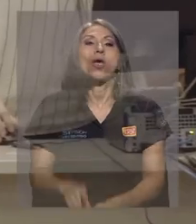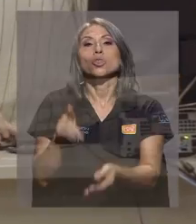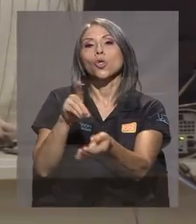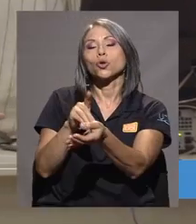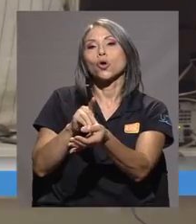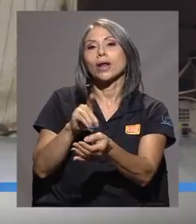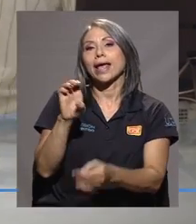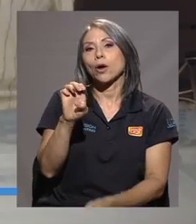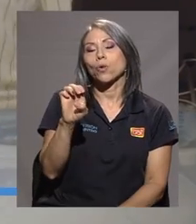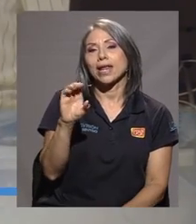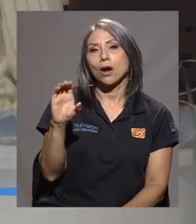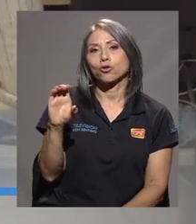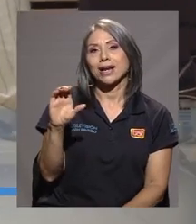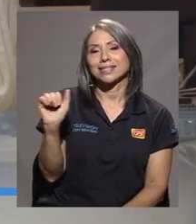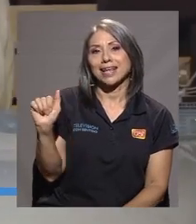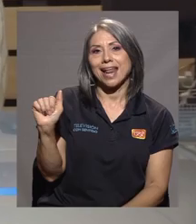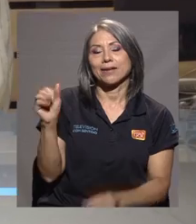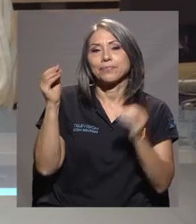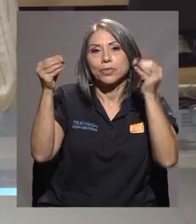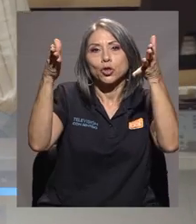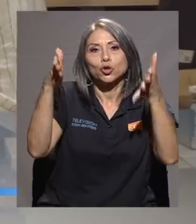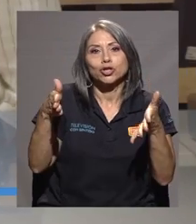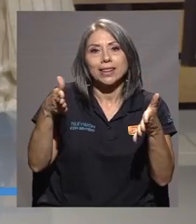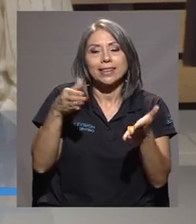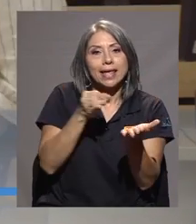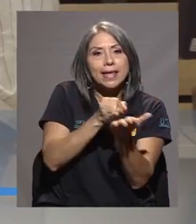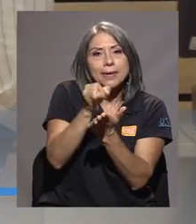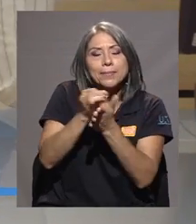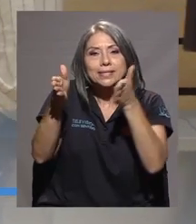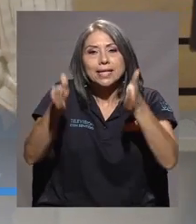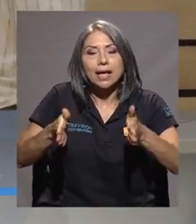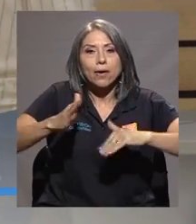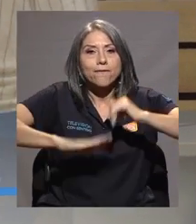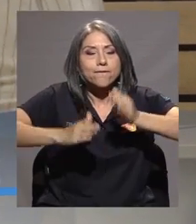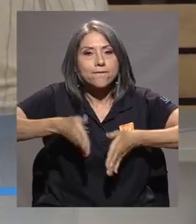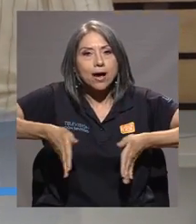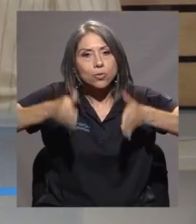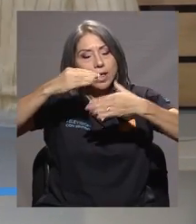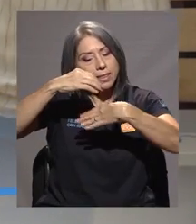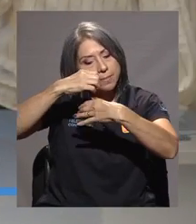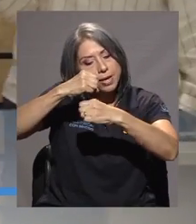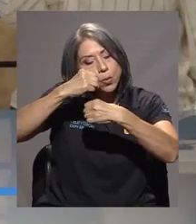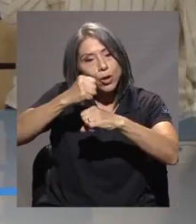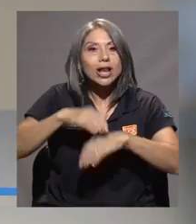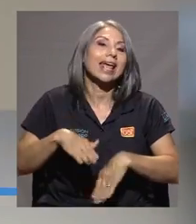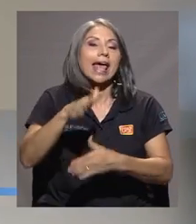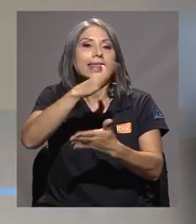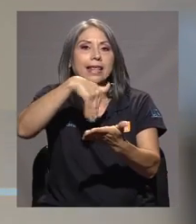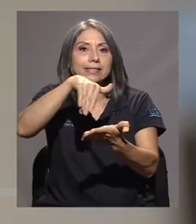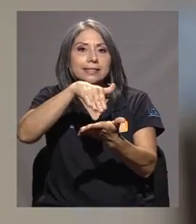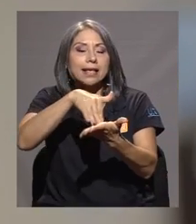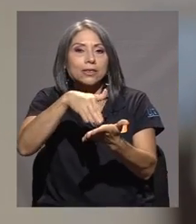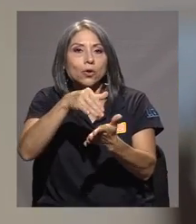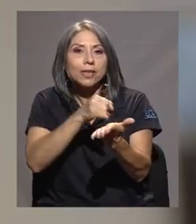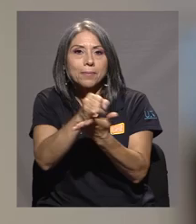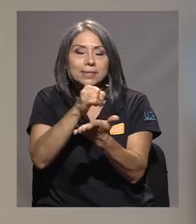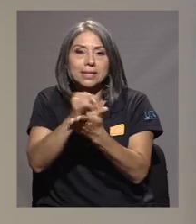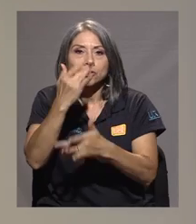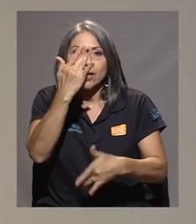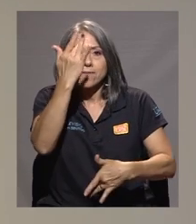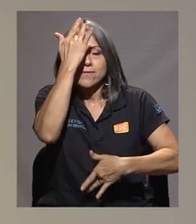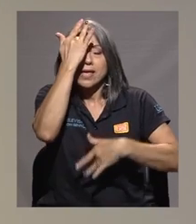La doctora Eugenia Corrales Aguilar, docente e investigadora en la Facultad de Microbiología y del Centro de